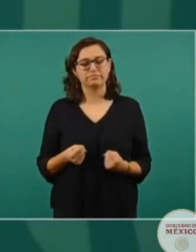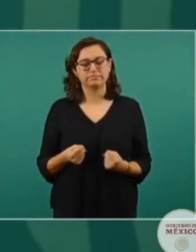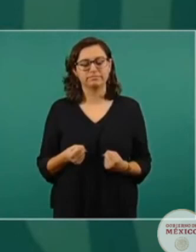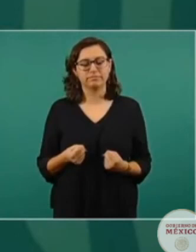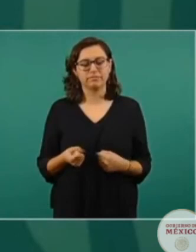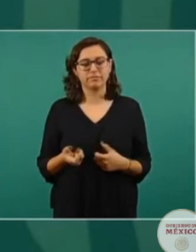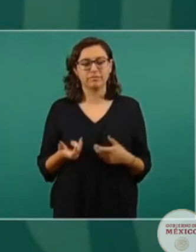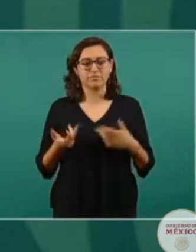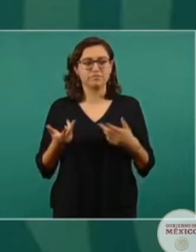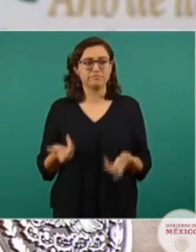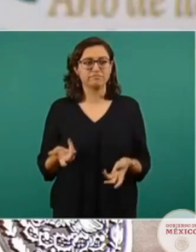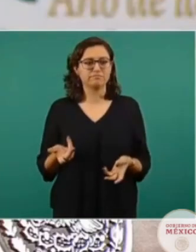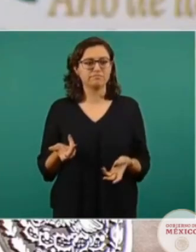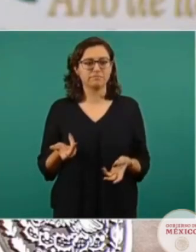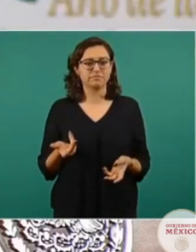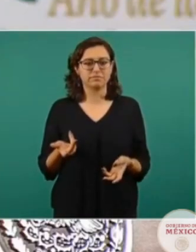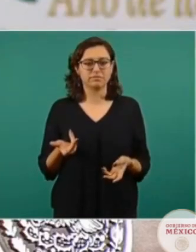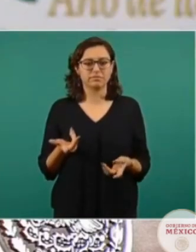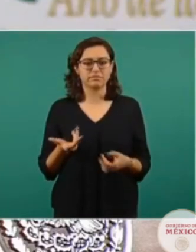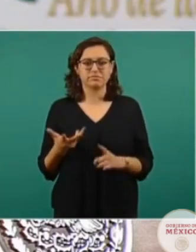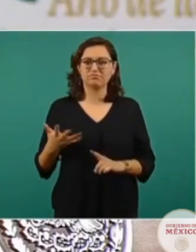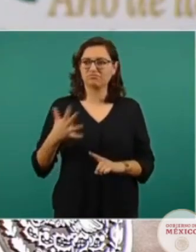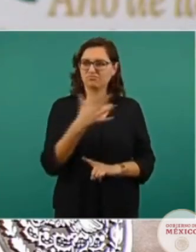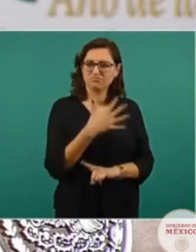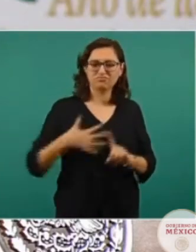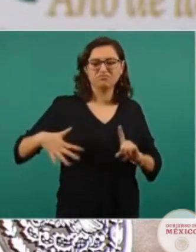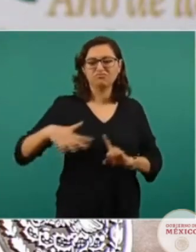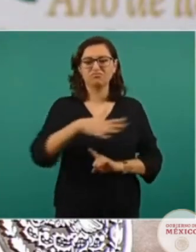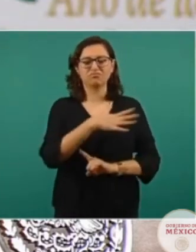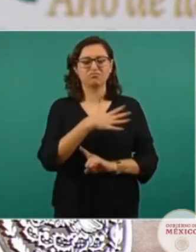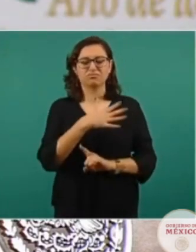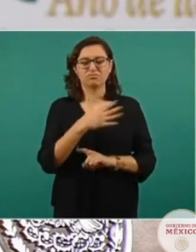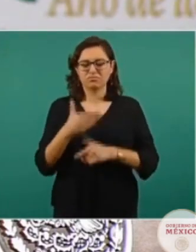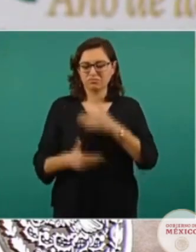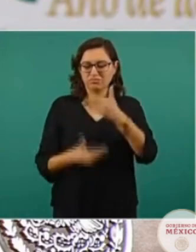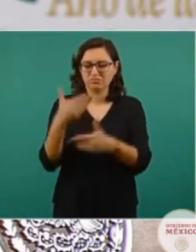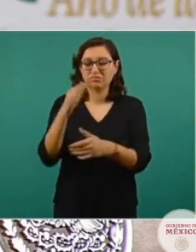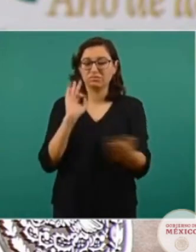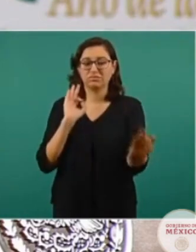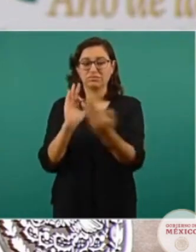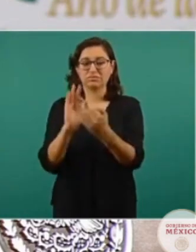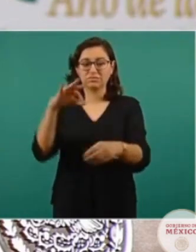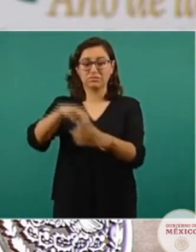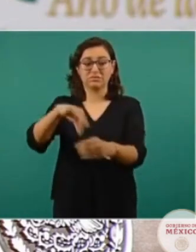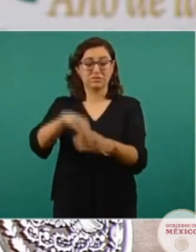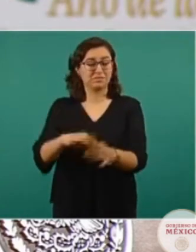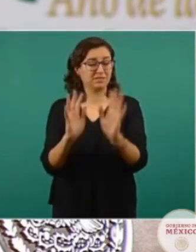las autoridades. Que quede muy claro, amigos y amigas. Me despido de esta información y nos vemos en el próximo video. ¡Gracias!